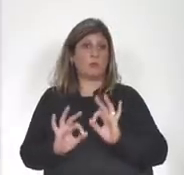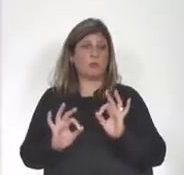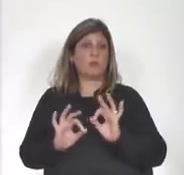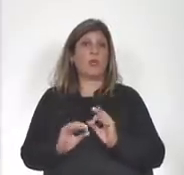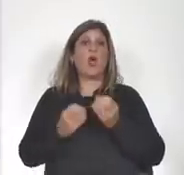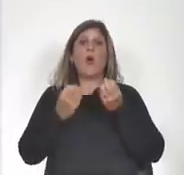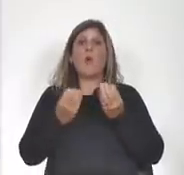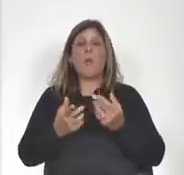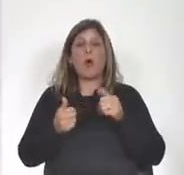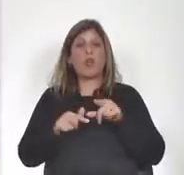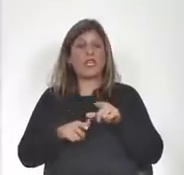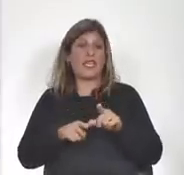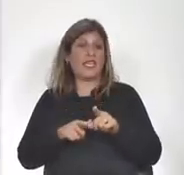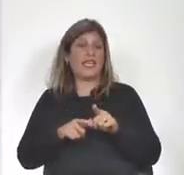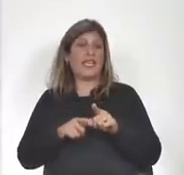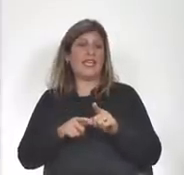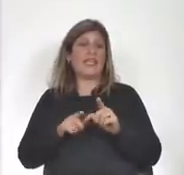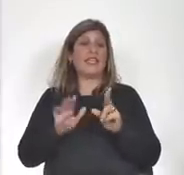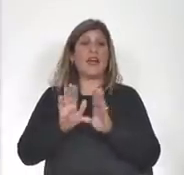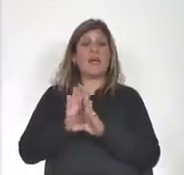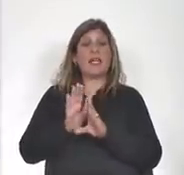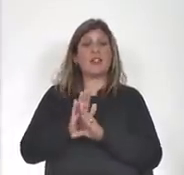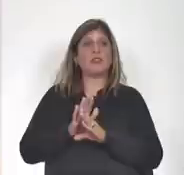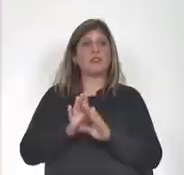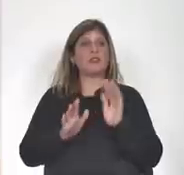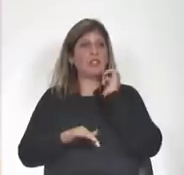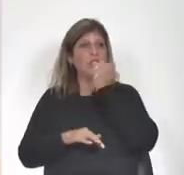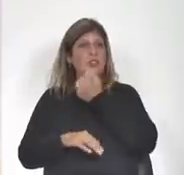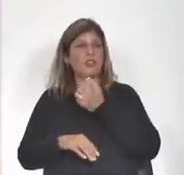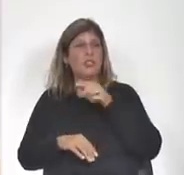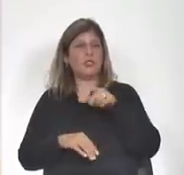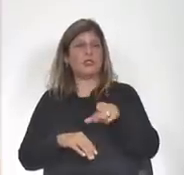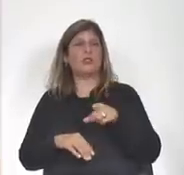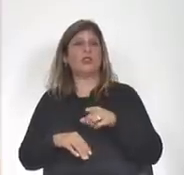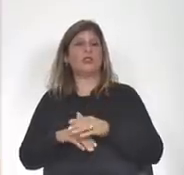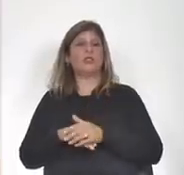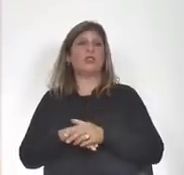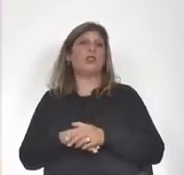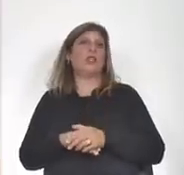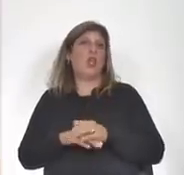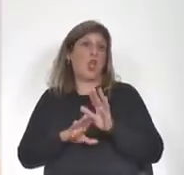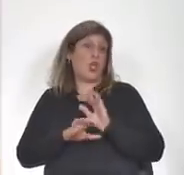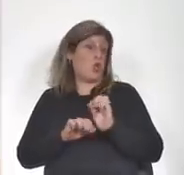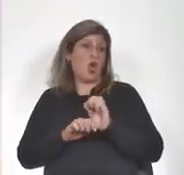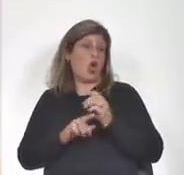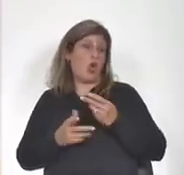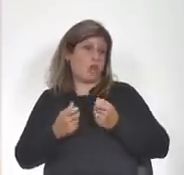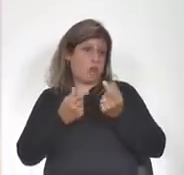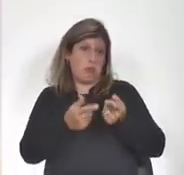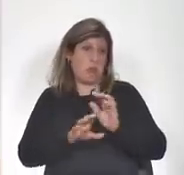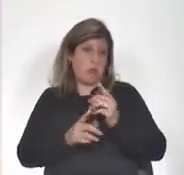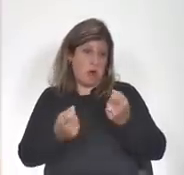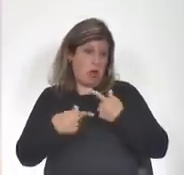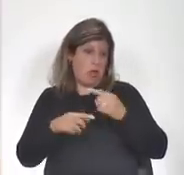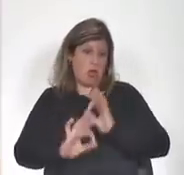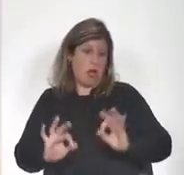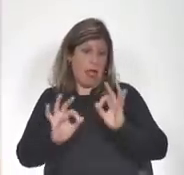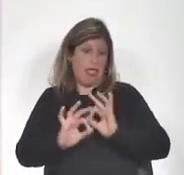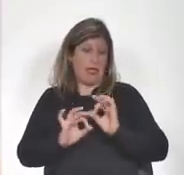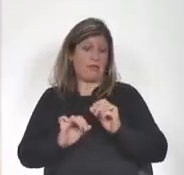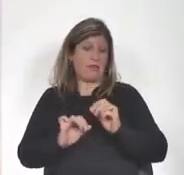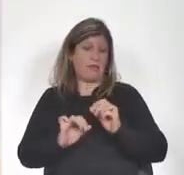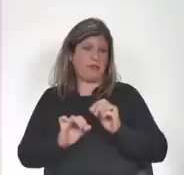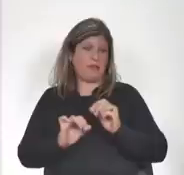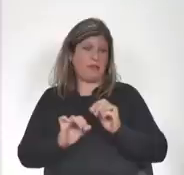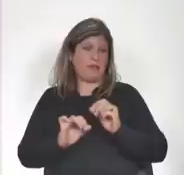porque amparándose en una confidencialidad nos fue negado en el pedido de acceso a la información pública